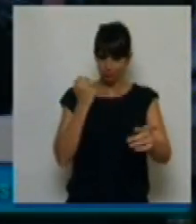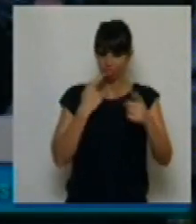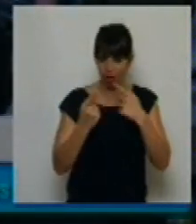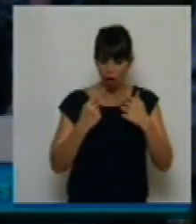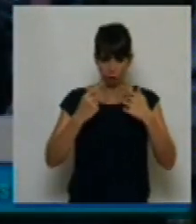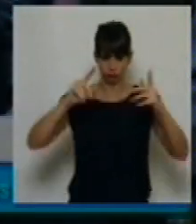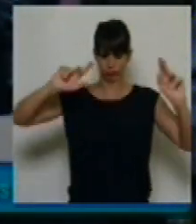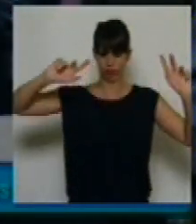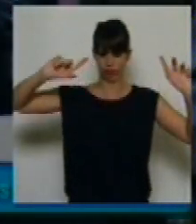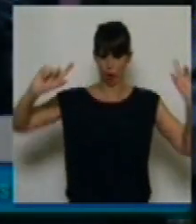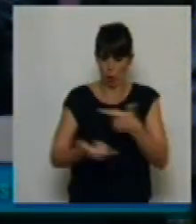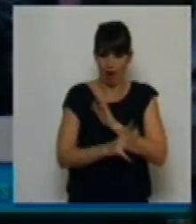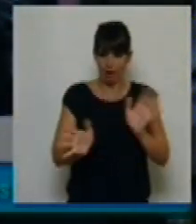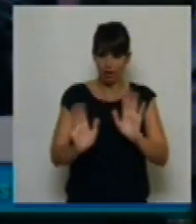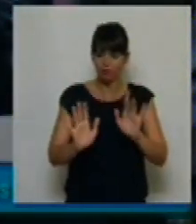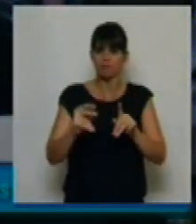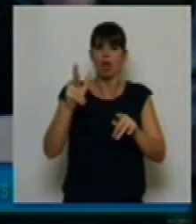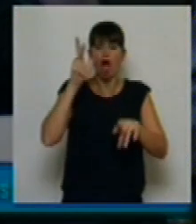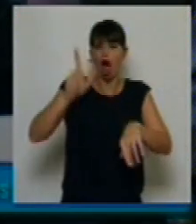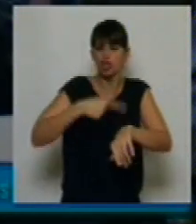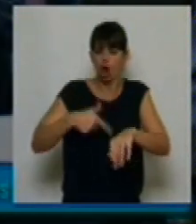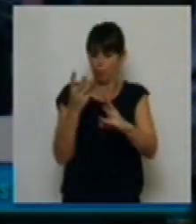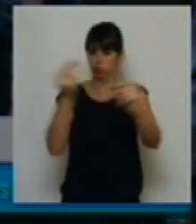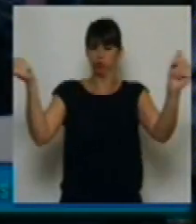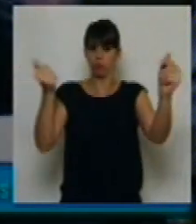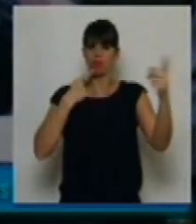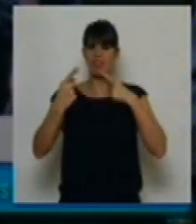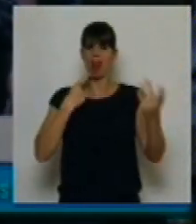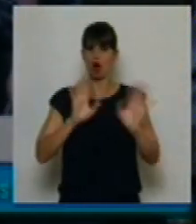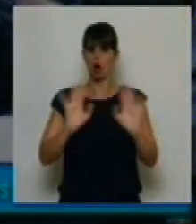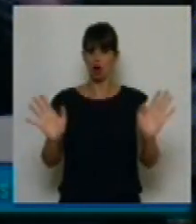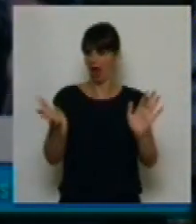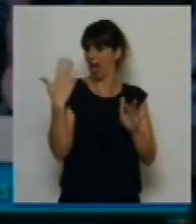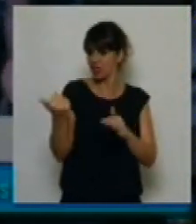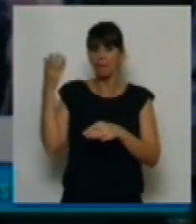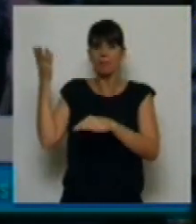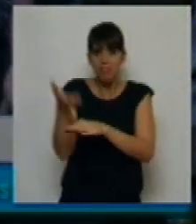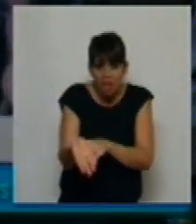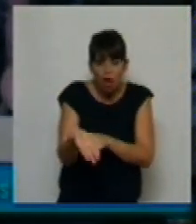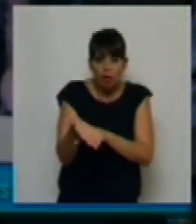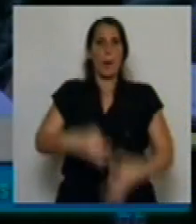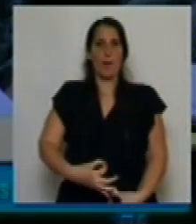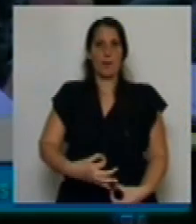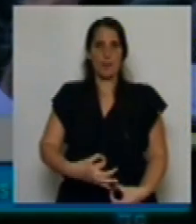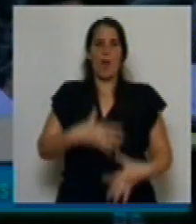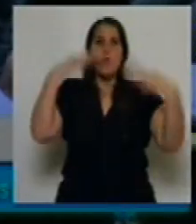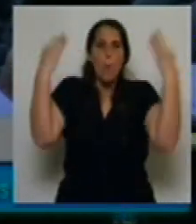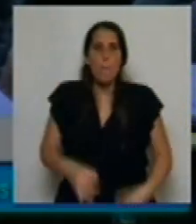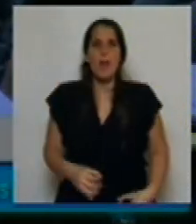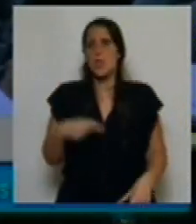de 8 horas. Lo han roto en menos de 8 horas. Nos